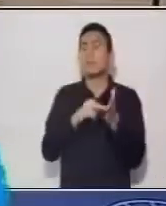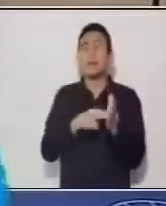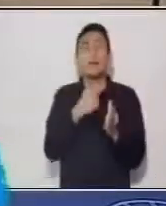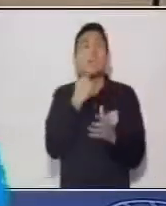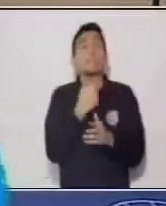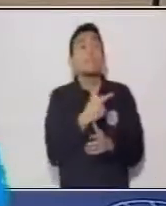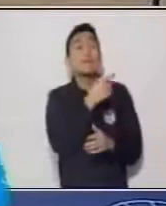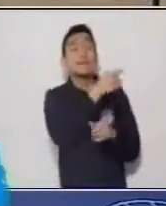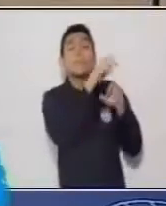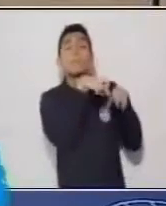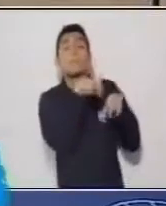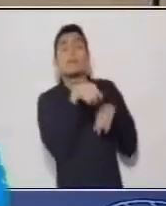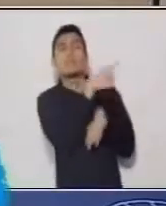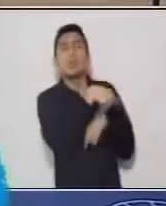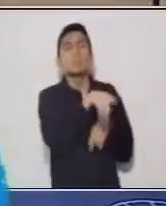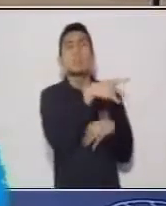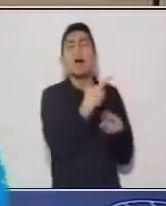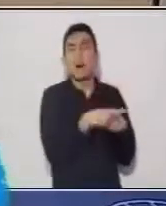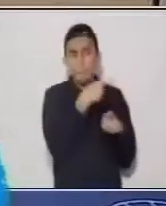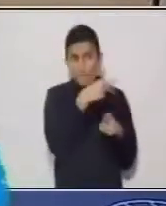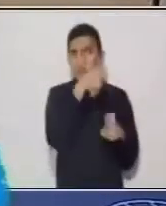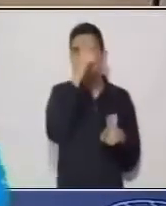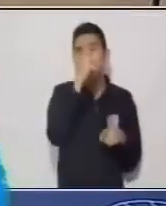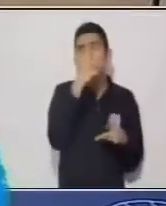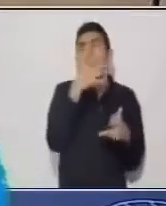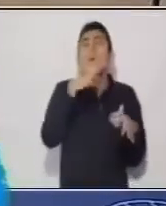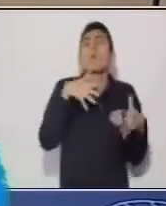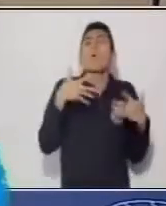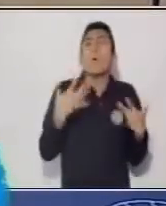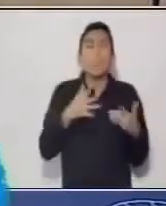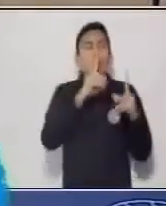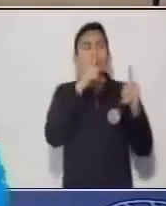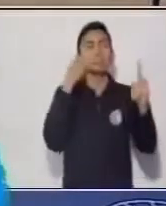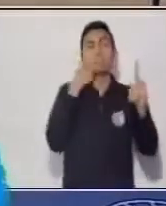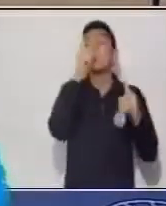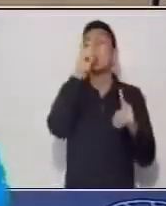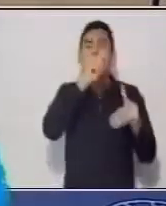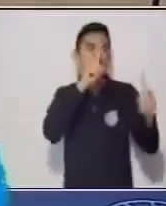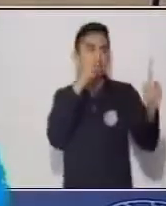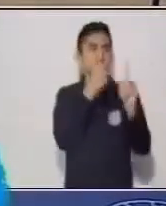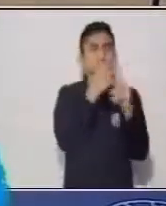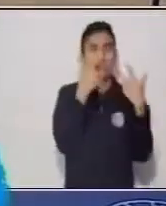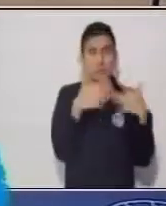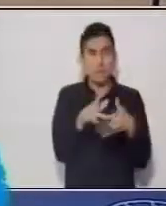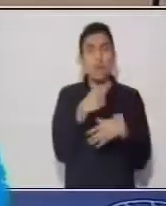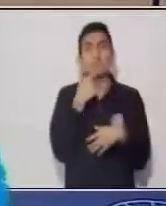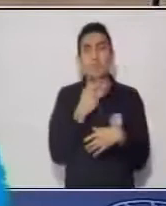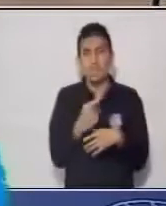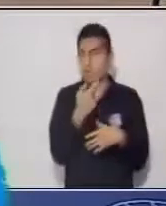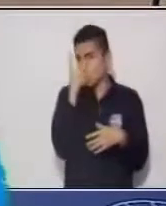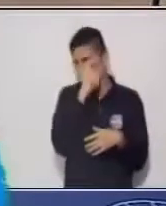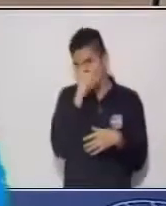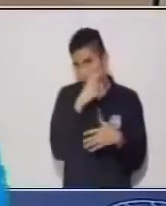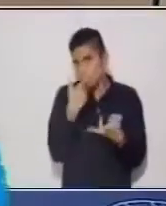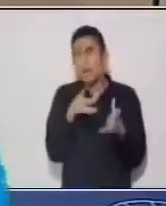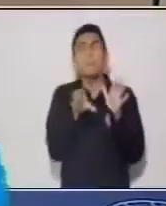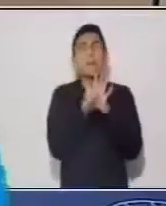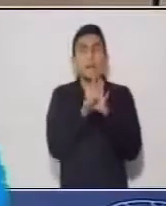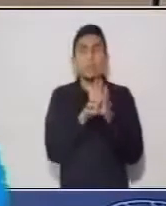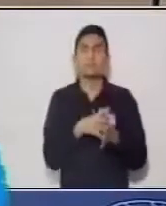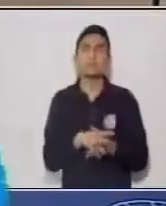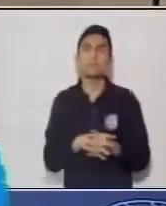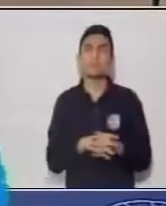cada interlocutor pero sin especificar que lo está diciendo por ejemplo